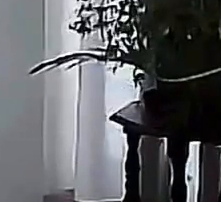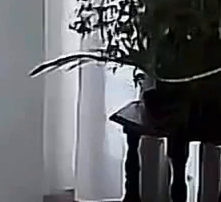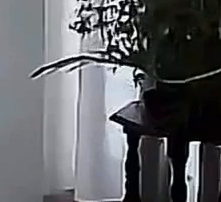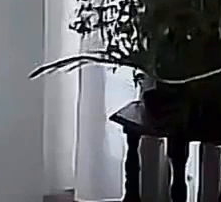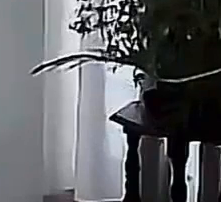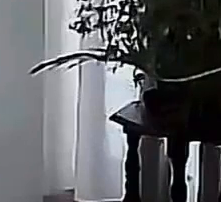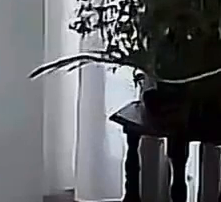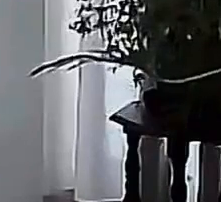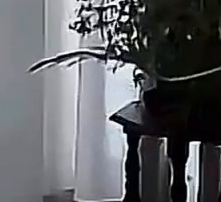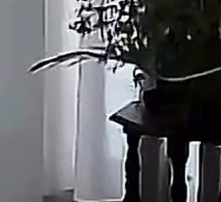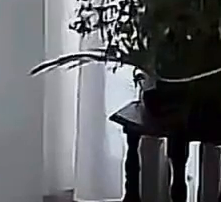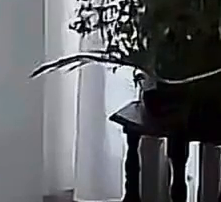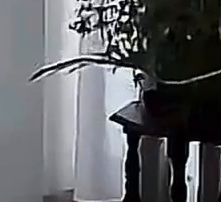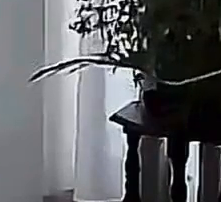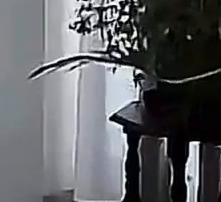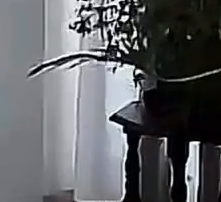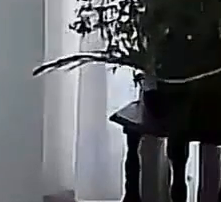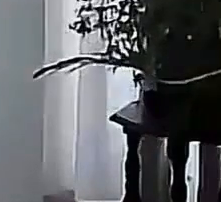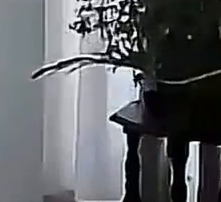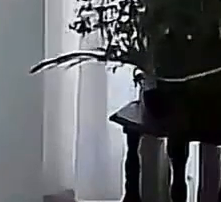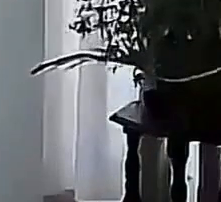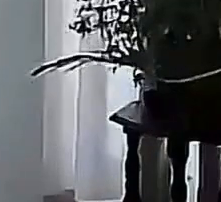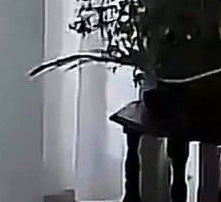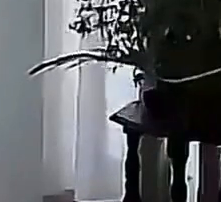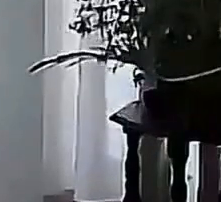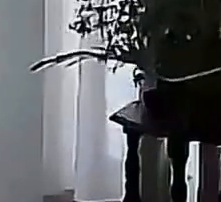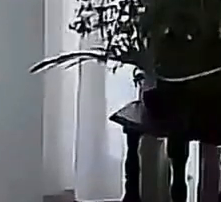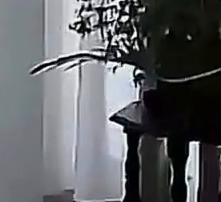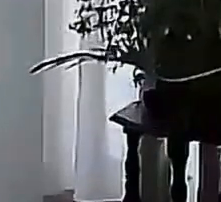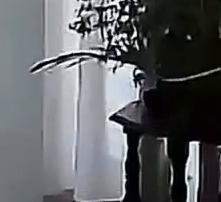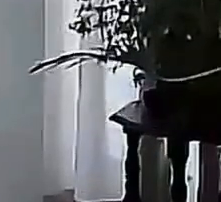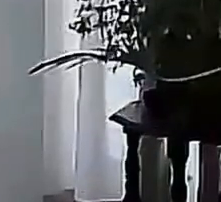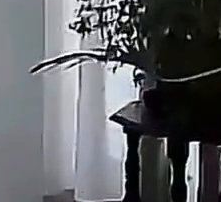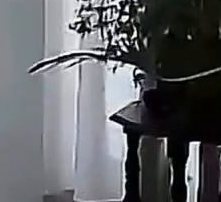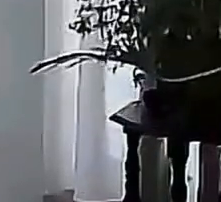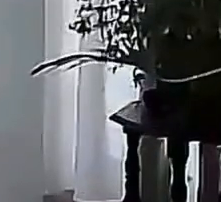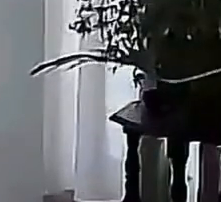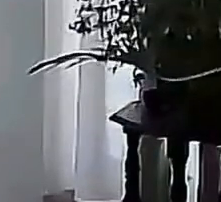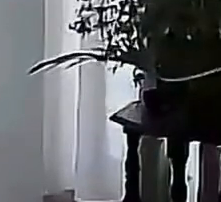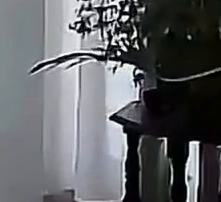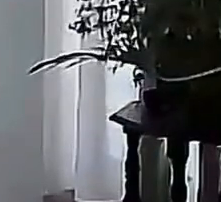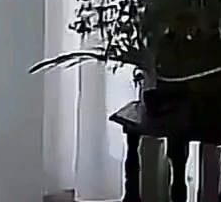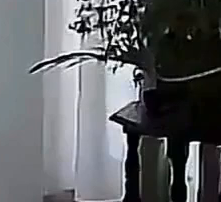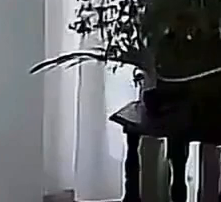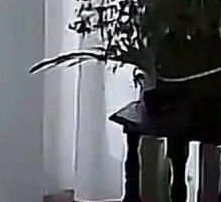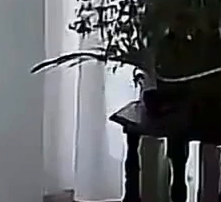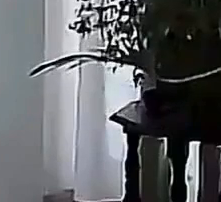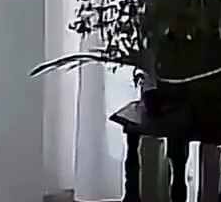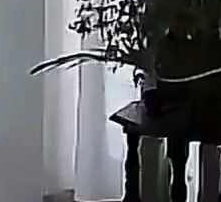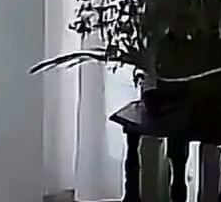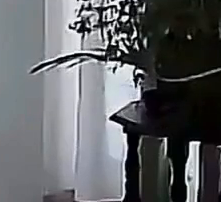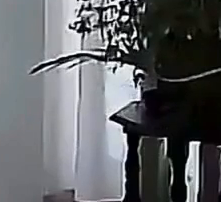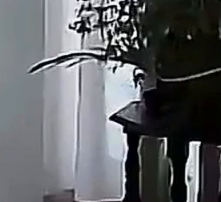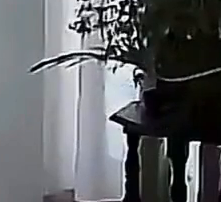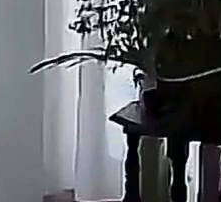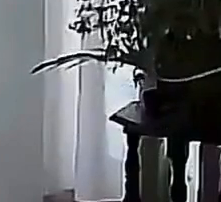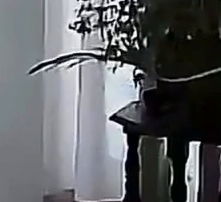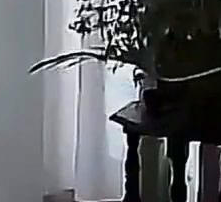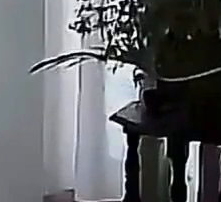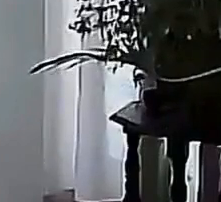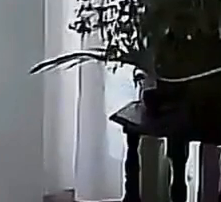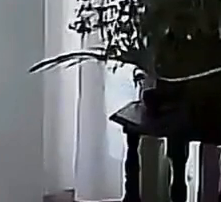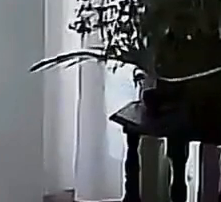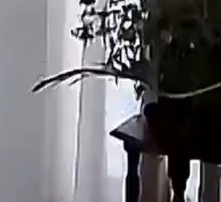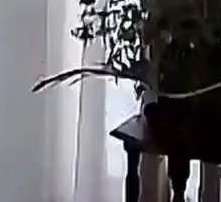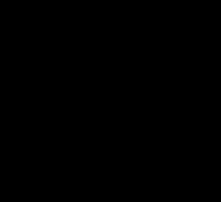Leo yo escuto adelante lo que debo decir perfecto quieres intervenir un poco un